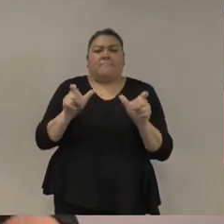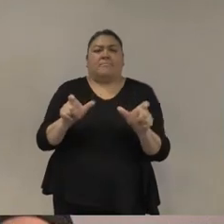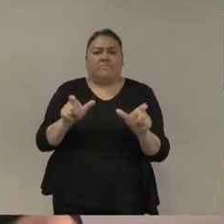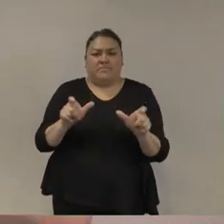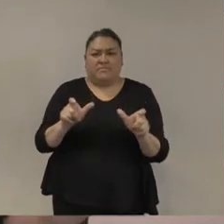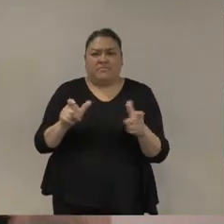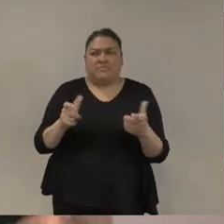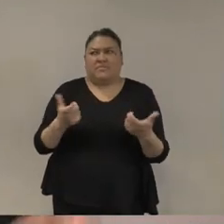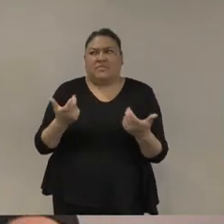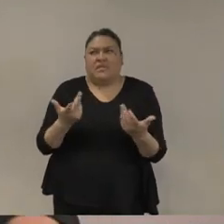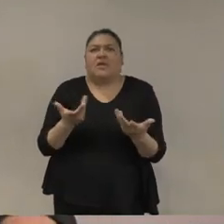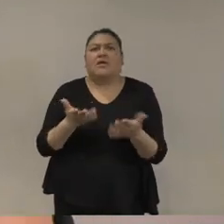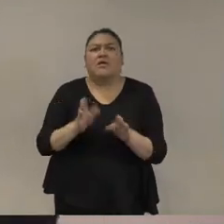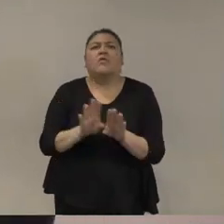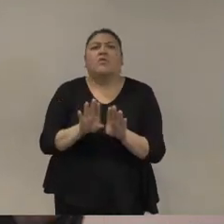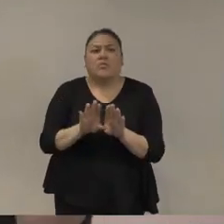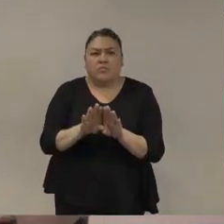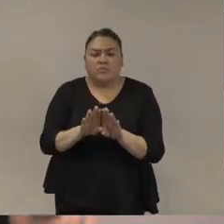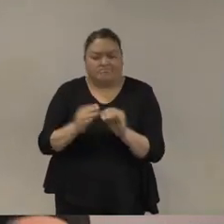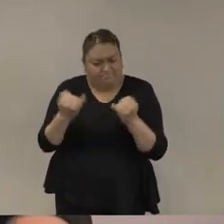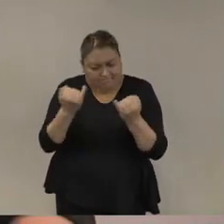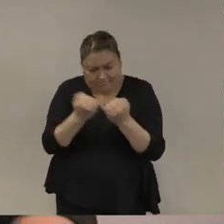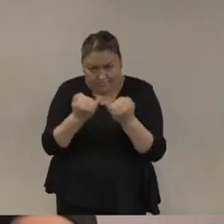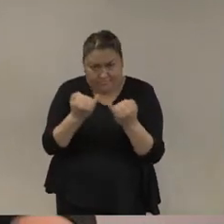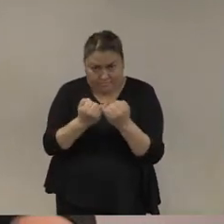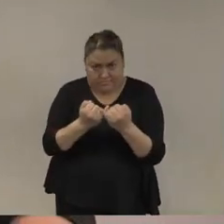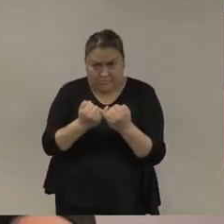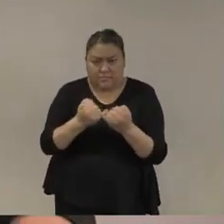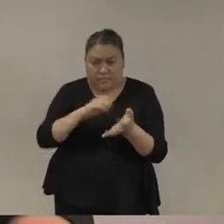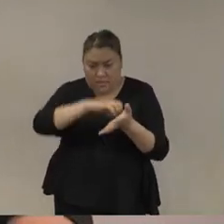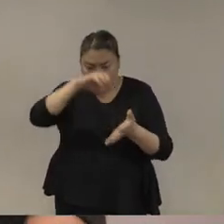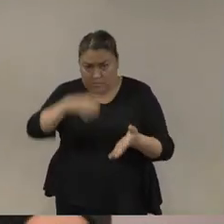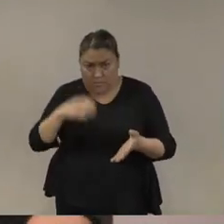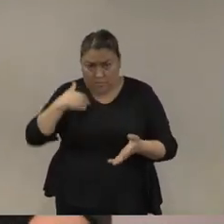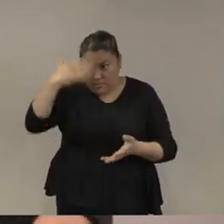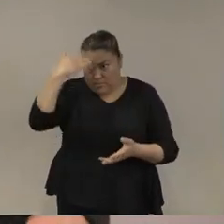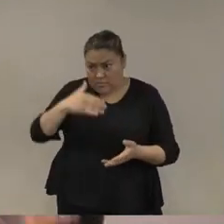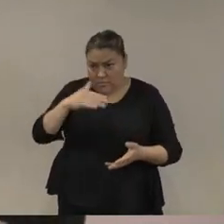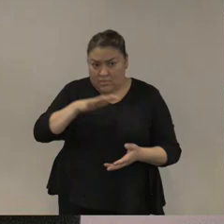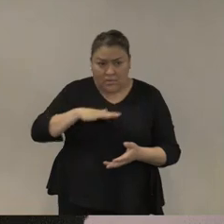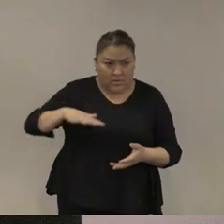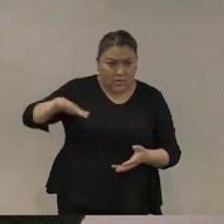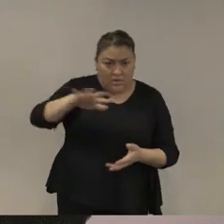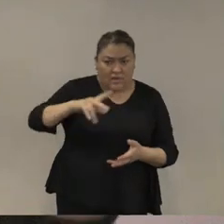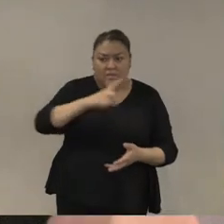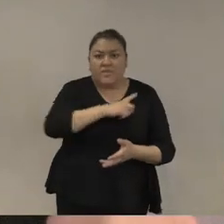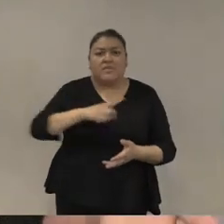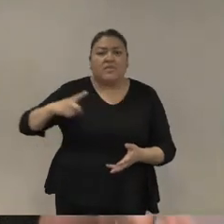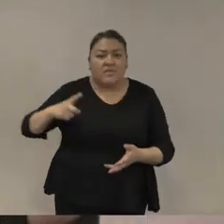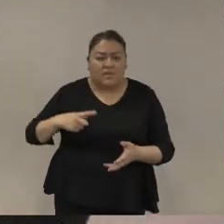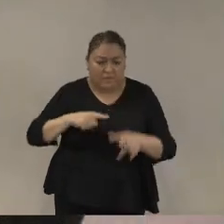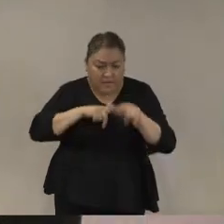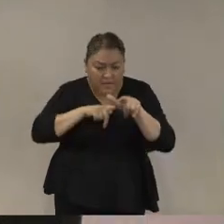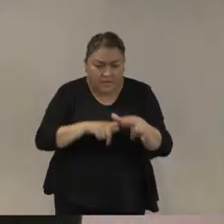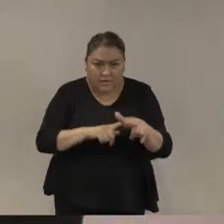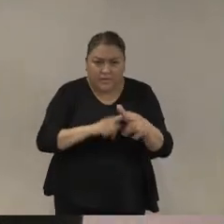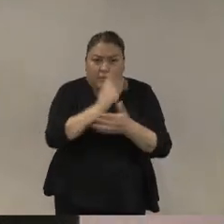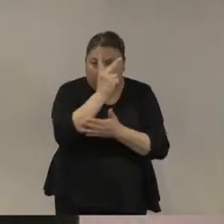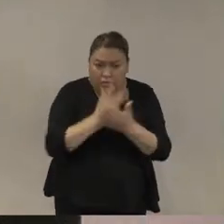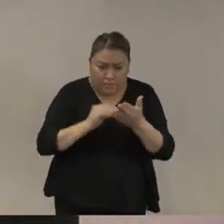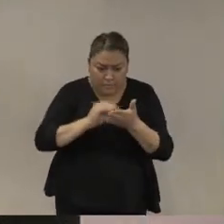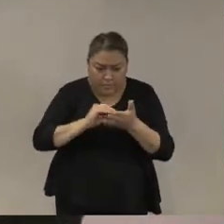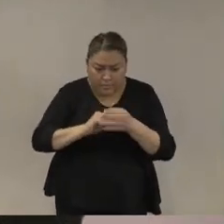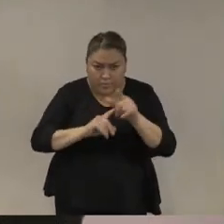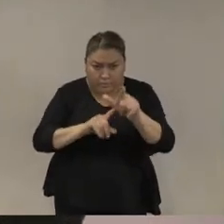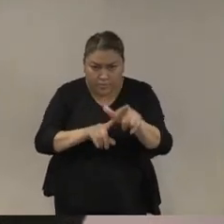necesita también para asegurar la continuidad de esa política, de esa nueva política, llevar en